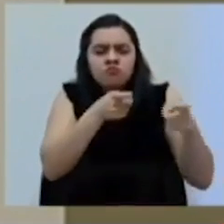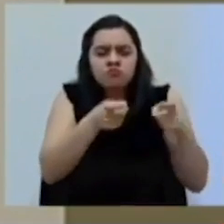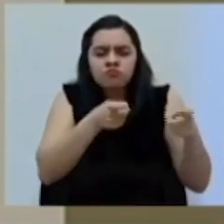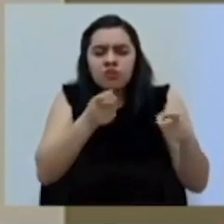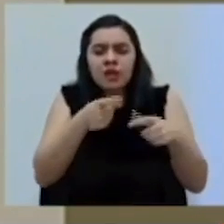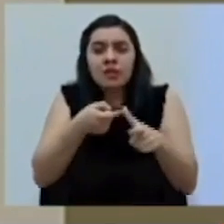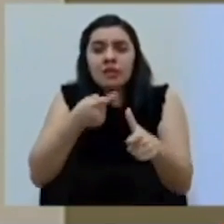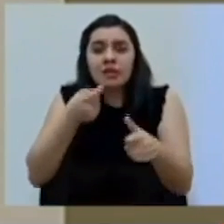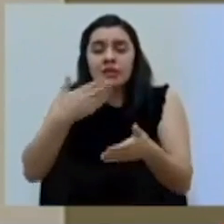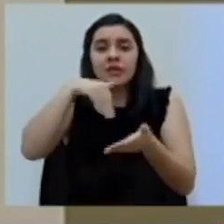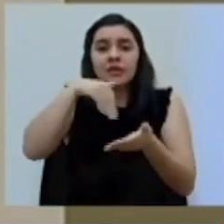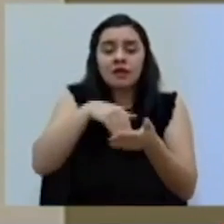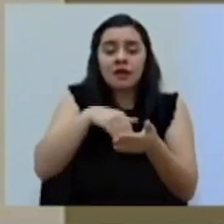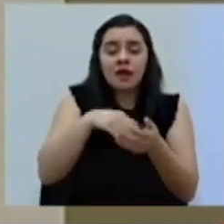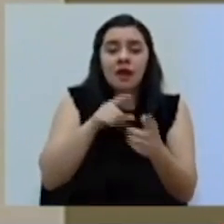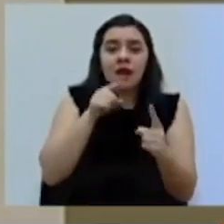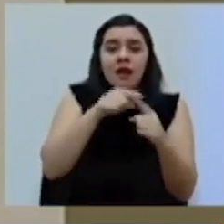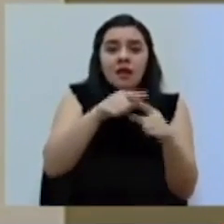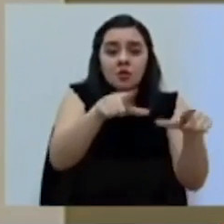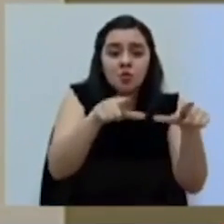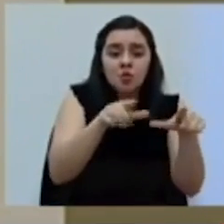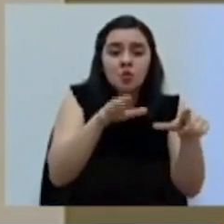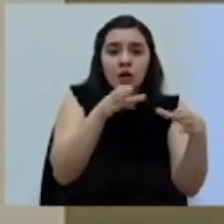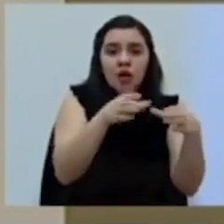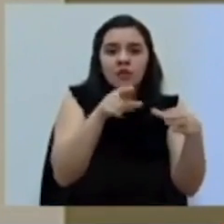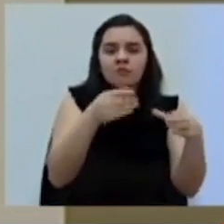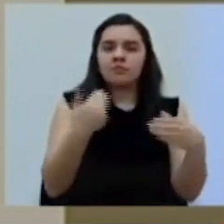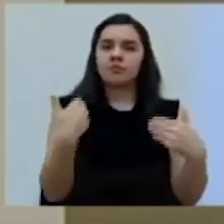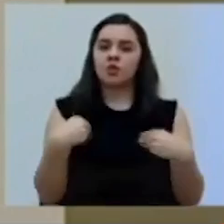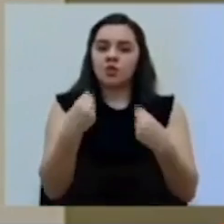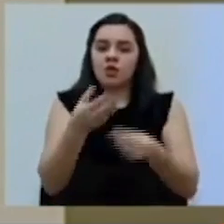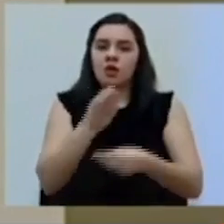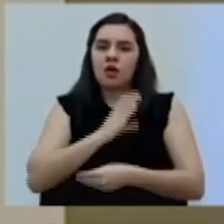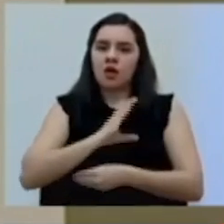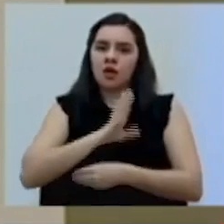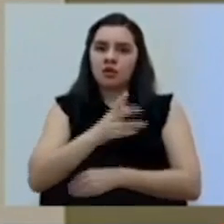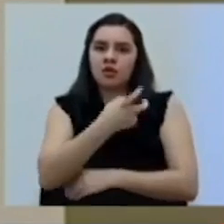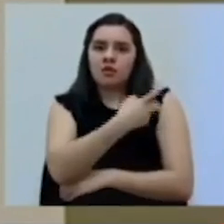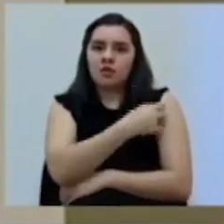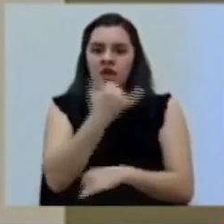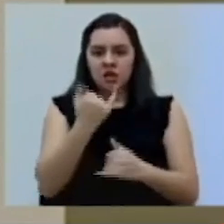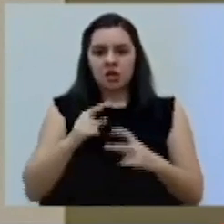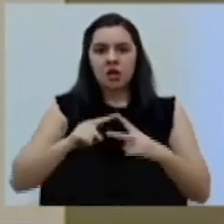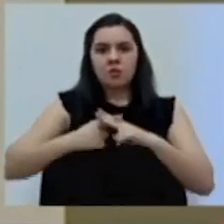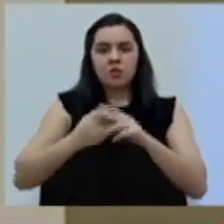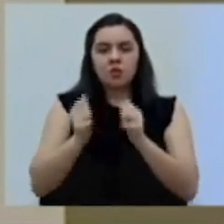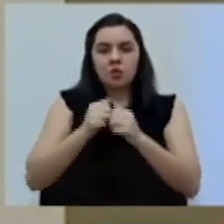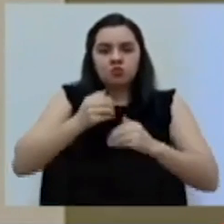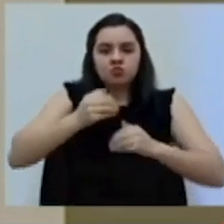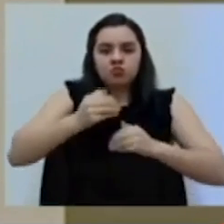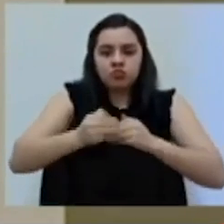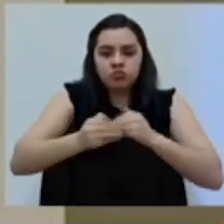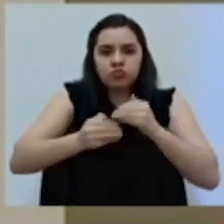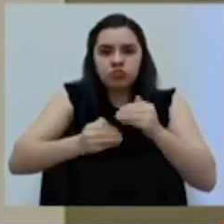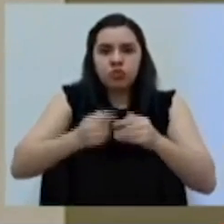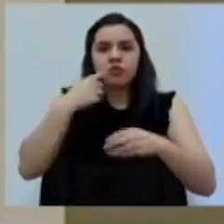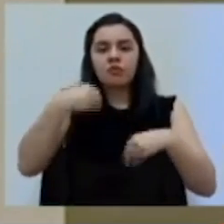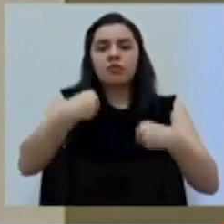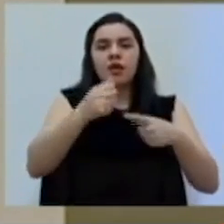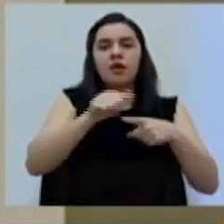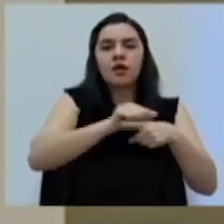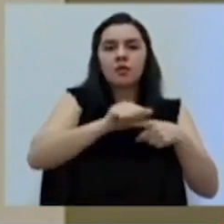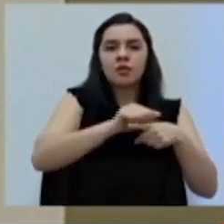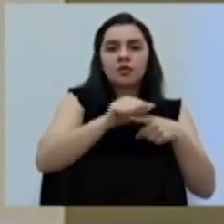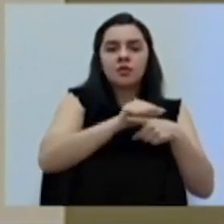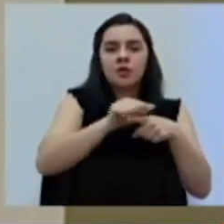desde central hasta local, es lo que va a garantizar esa calidad en esa vacunación. Y ya empezamos con ese procedimiento de capacitación en